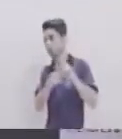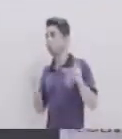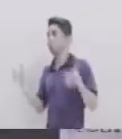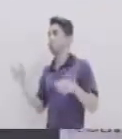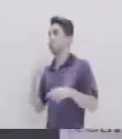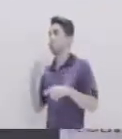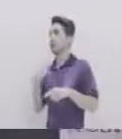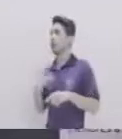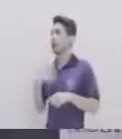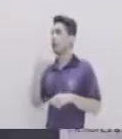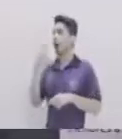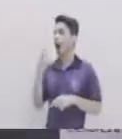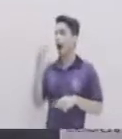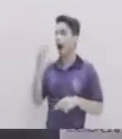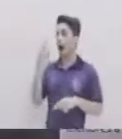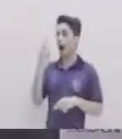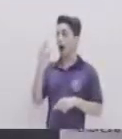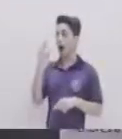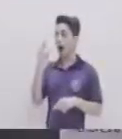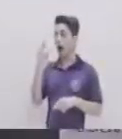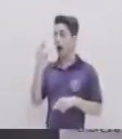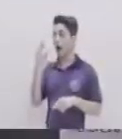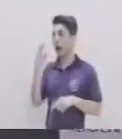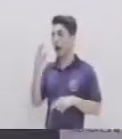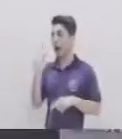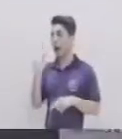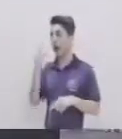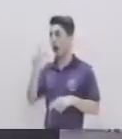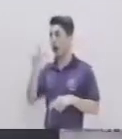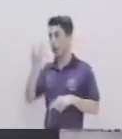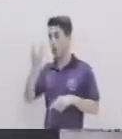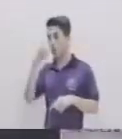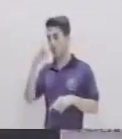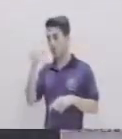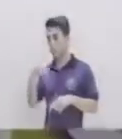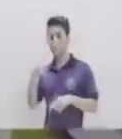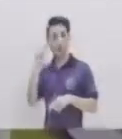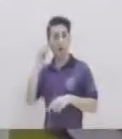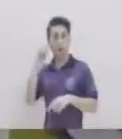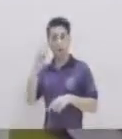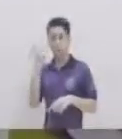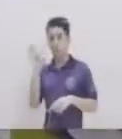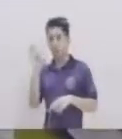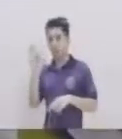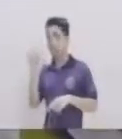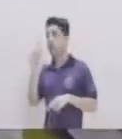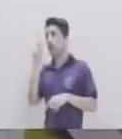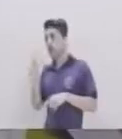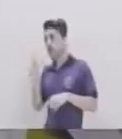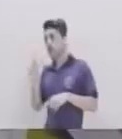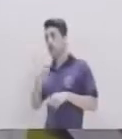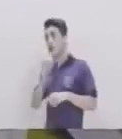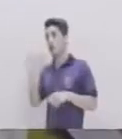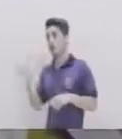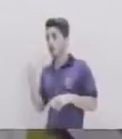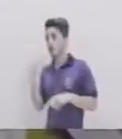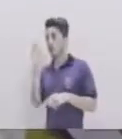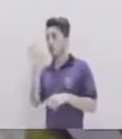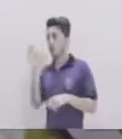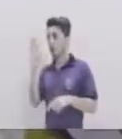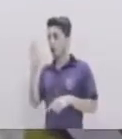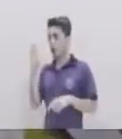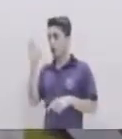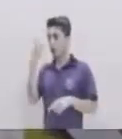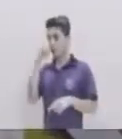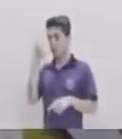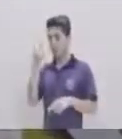triángulos Obtusángulos Entonces Un triángulo Es acutángulo Cuando sus tres ángulos Internos Miden Menos de